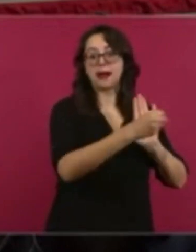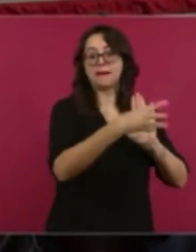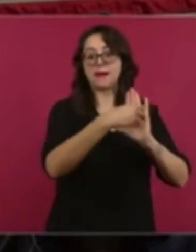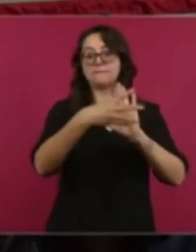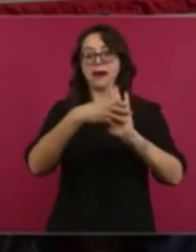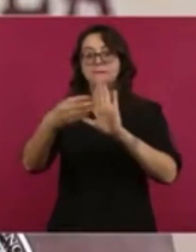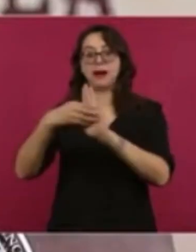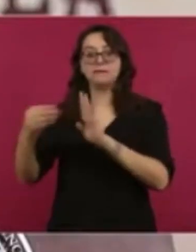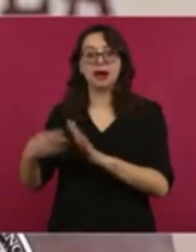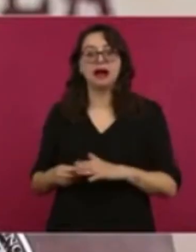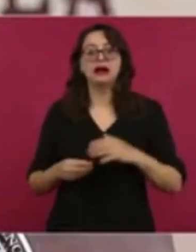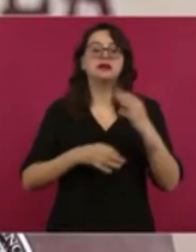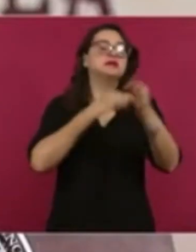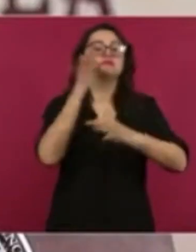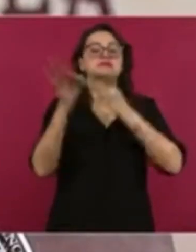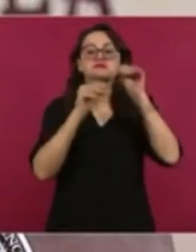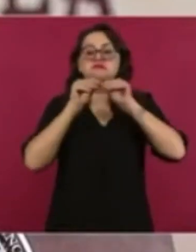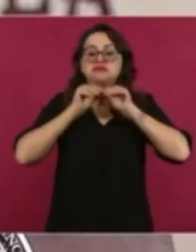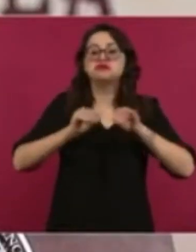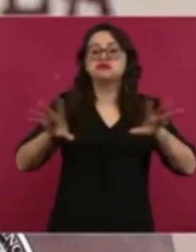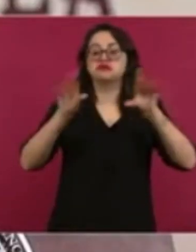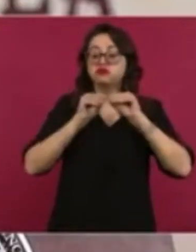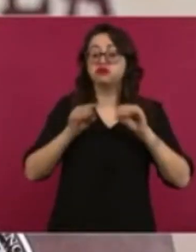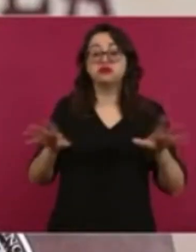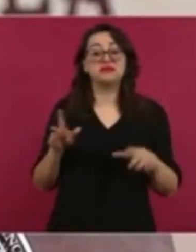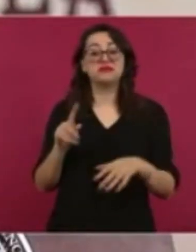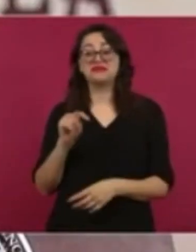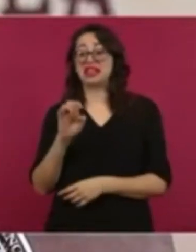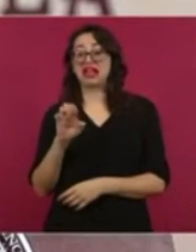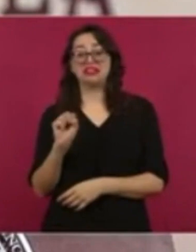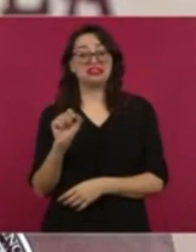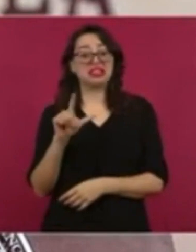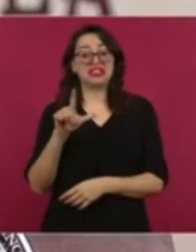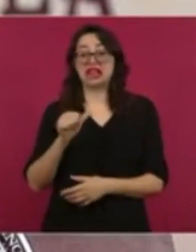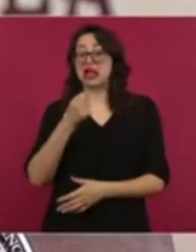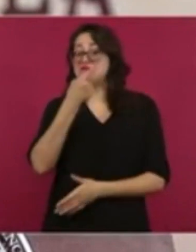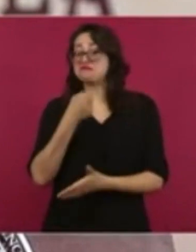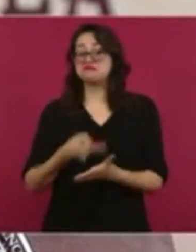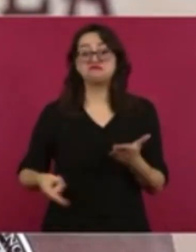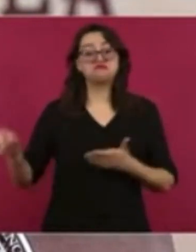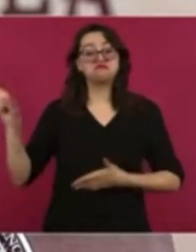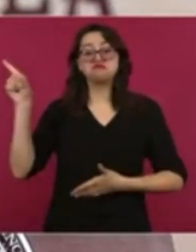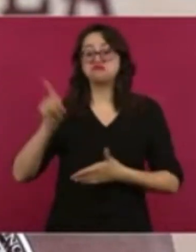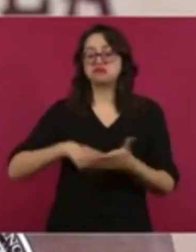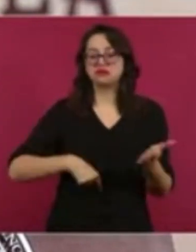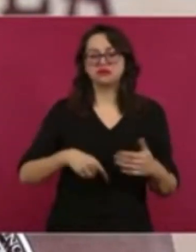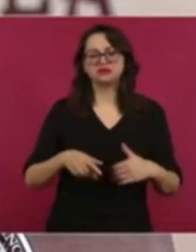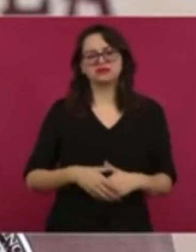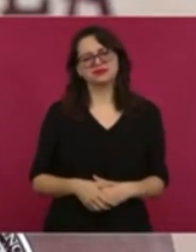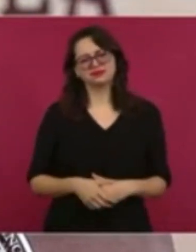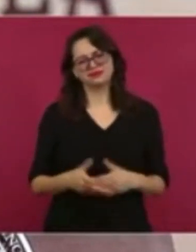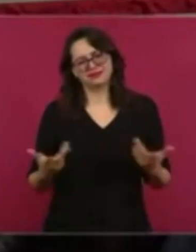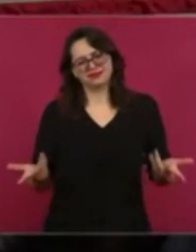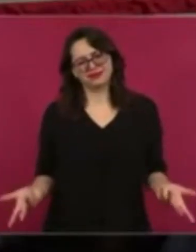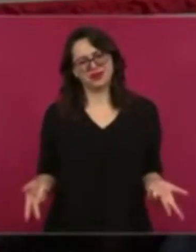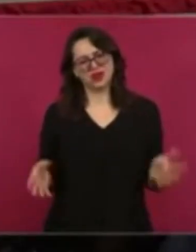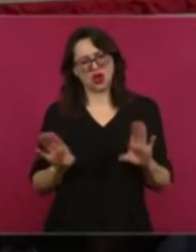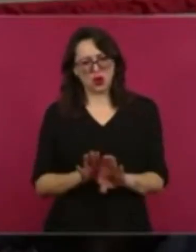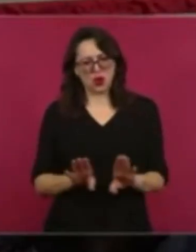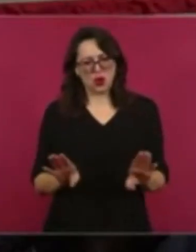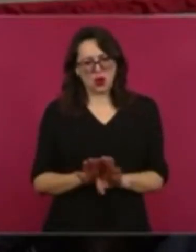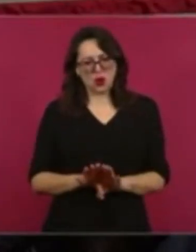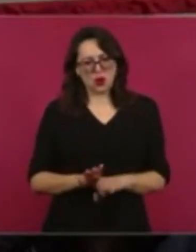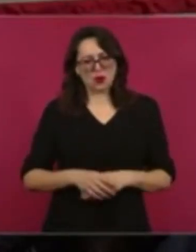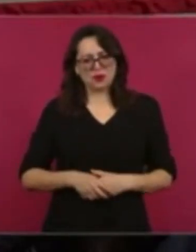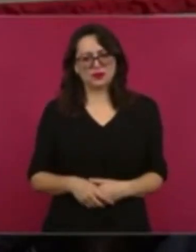desinformación. ¿Cómo pasó esto? Vamos a darles contexto. Citando un libro biográfico del dueño de